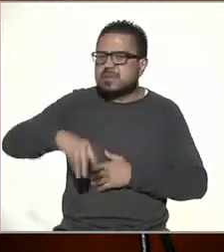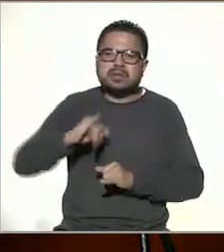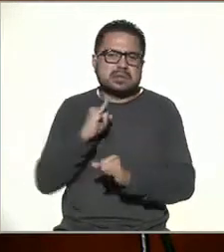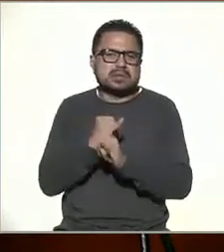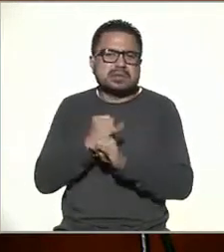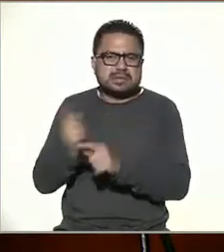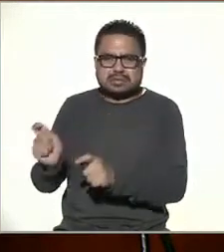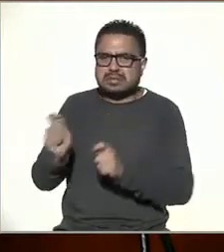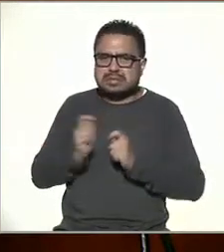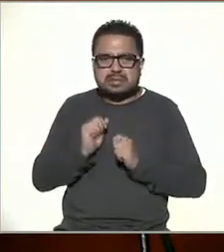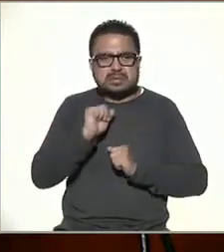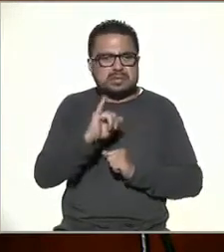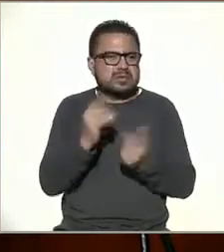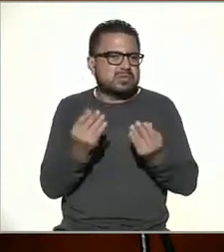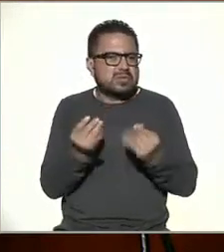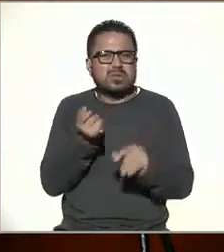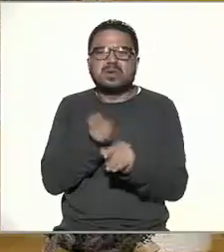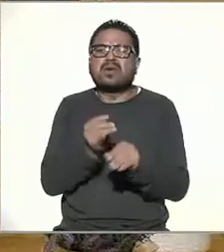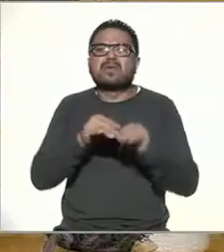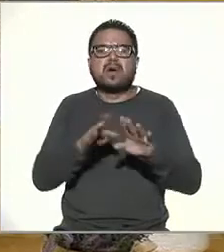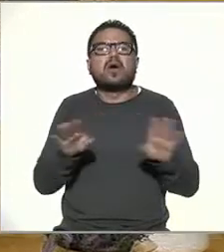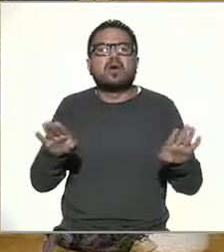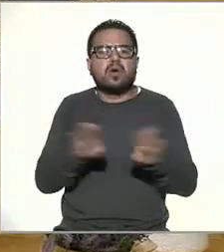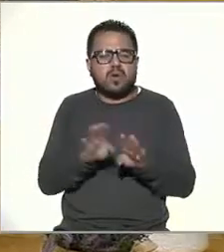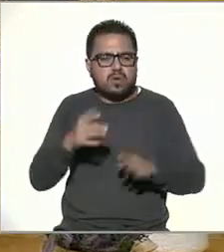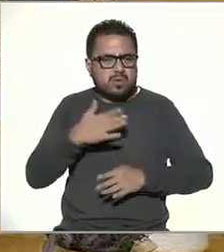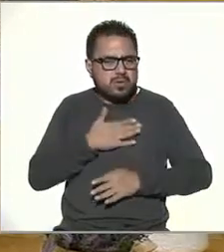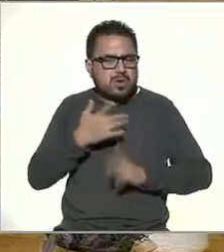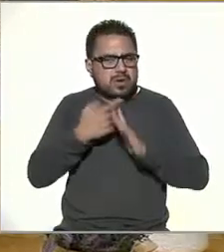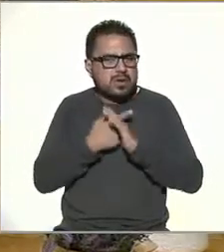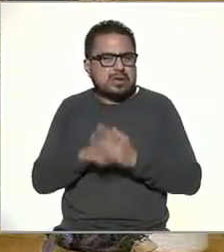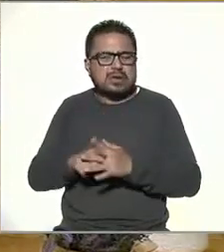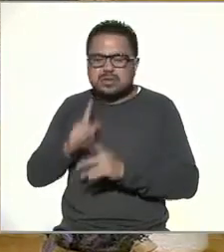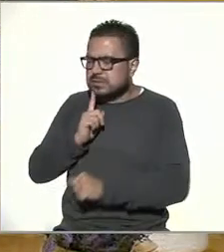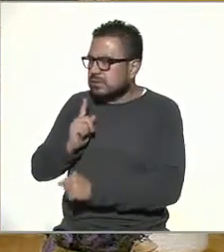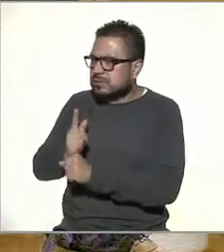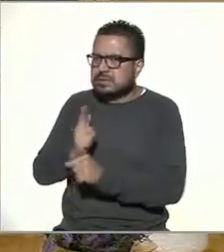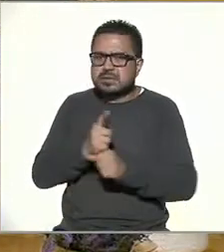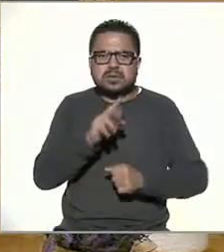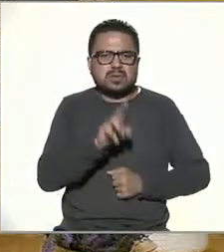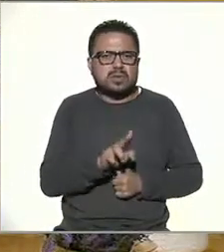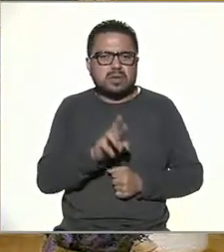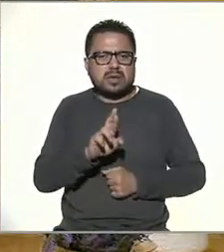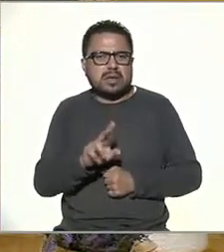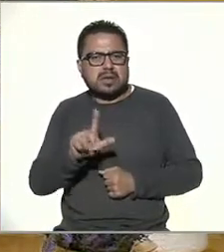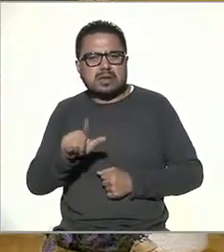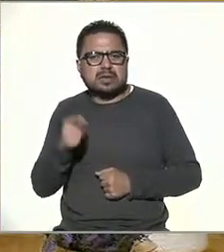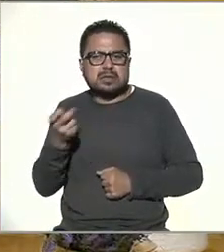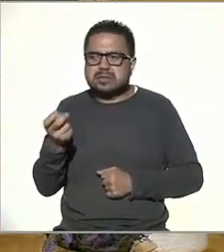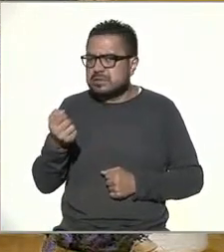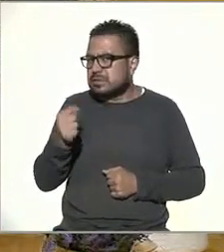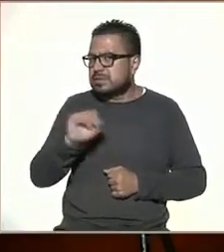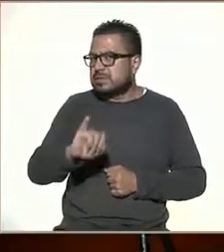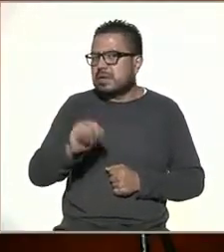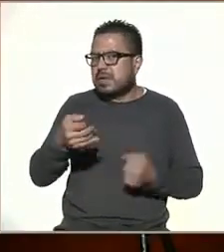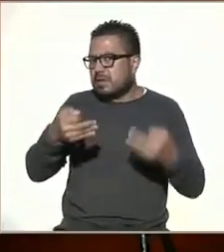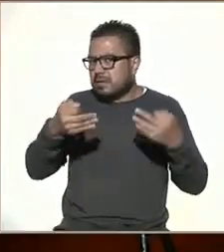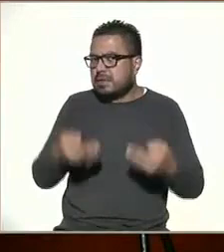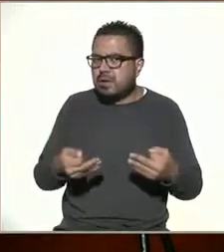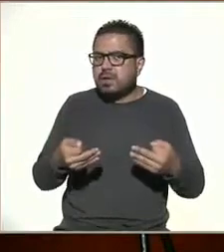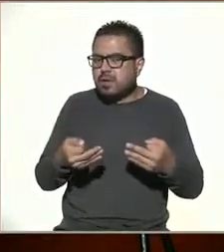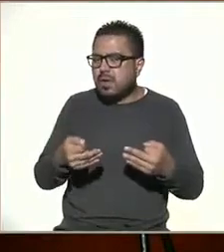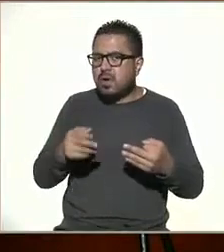una gama impresionante de información, pero cómo yo empiezo a distinguir desde el URL si eso es verdadero o no es verdadero, cuál es la